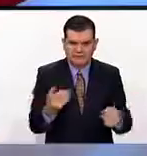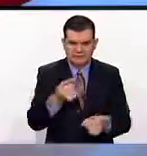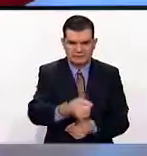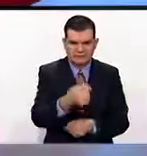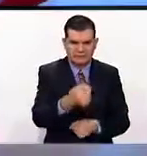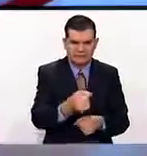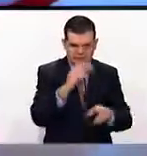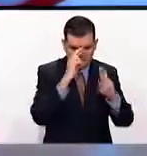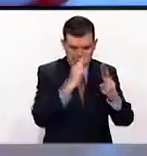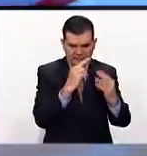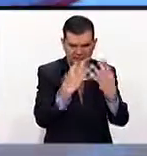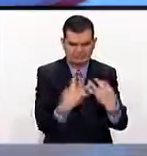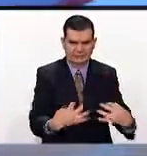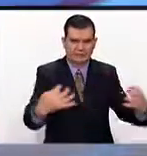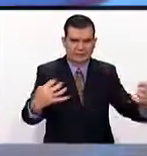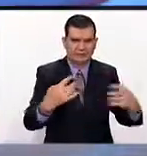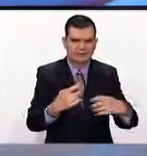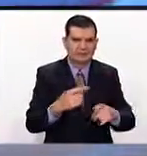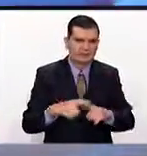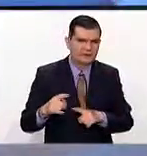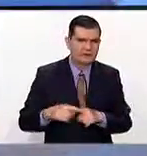saludo respetuoso a su auditorio. Gracias. Muy buenos días.